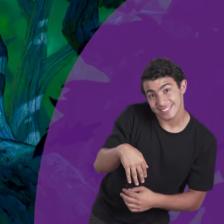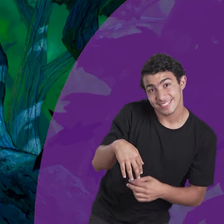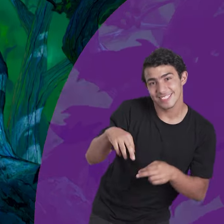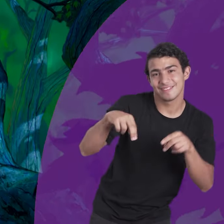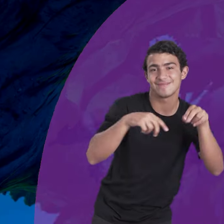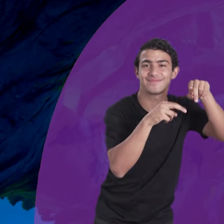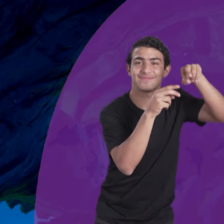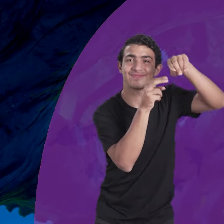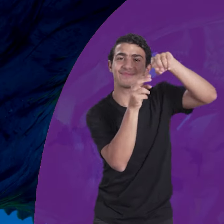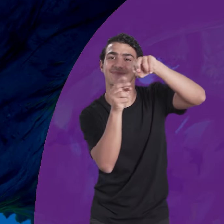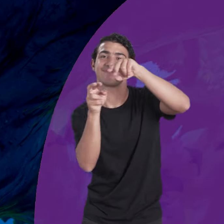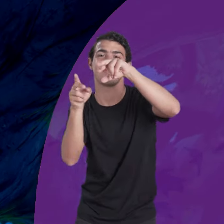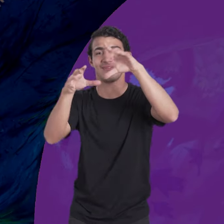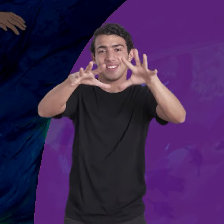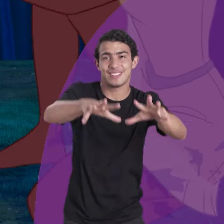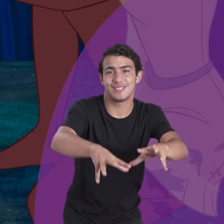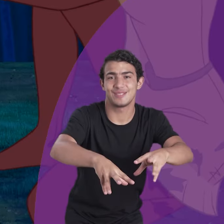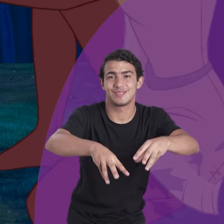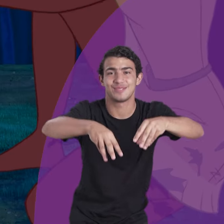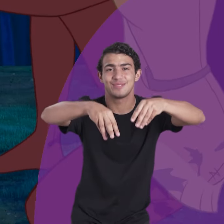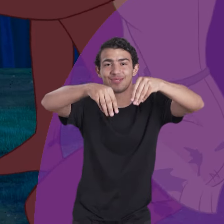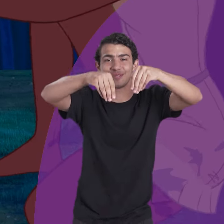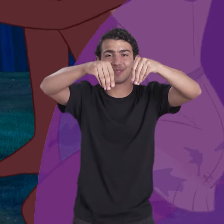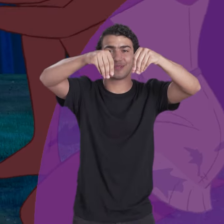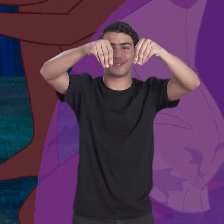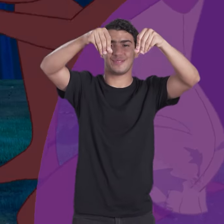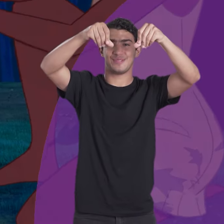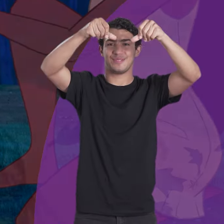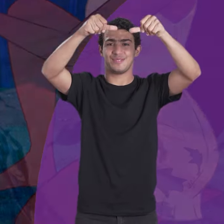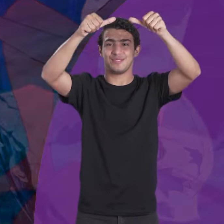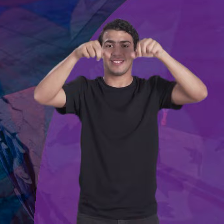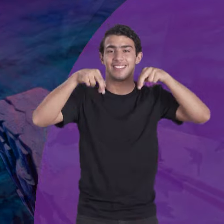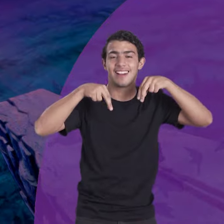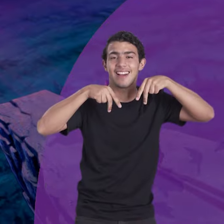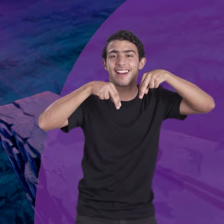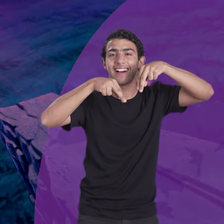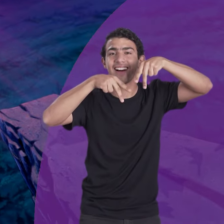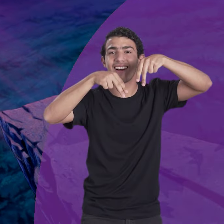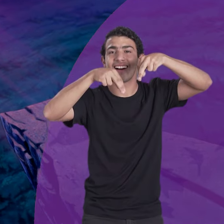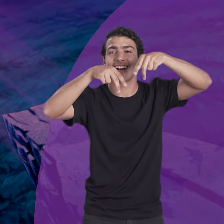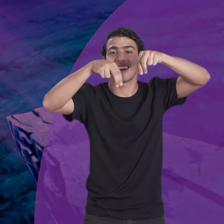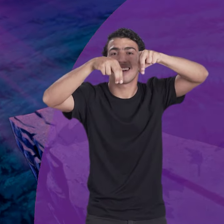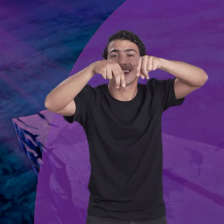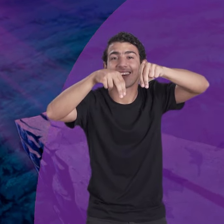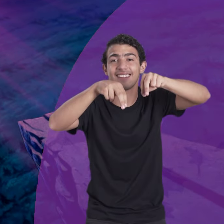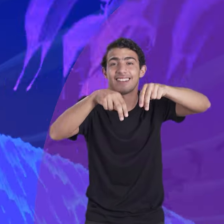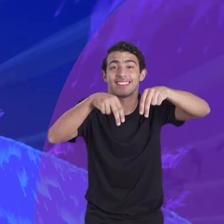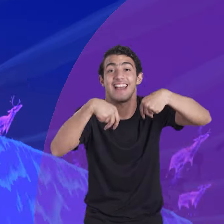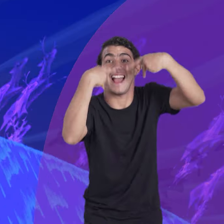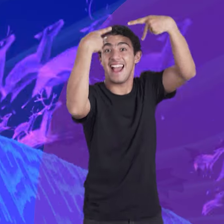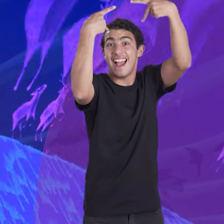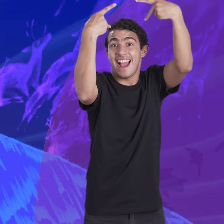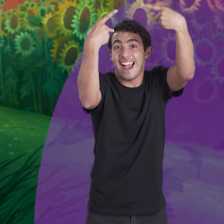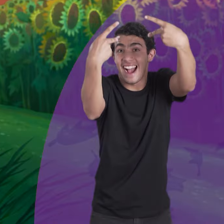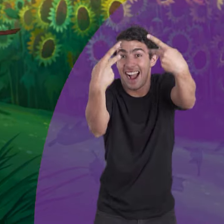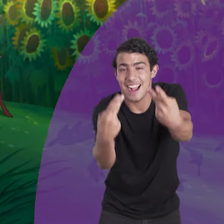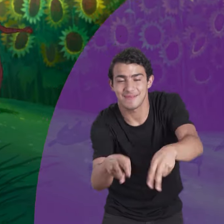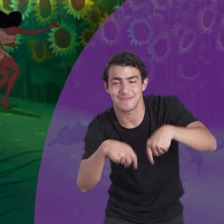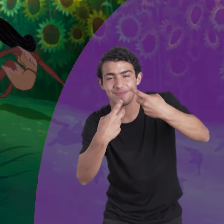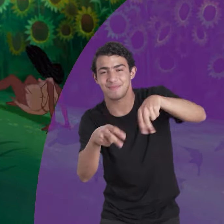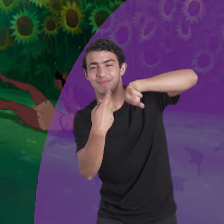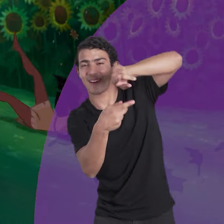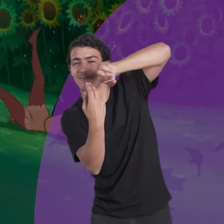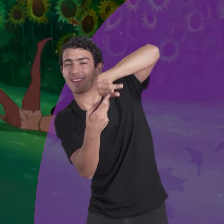Y ella le enseña la importancia de saber escuchar y respetar la tierra. Todos tenemos que cantar con las